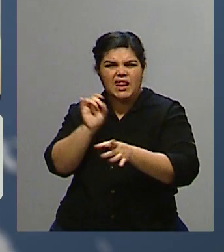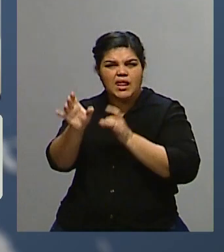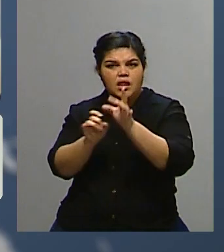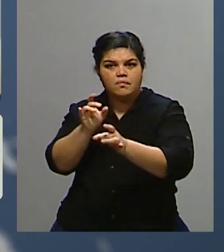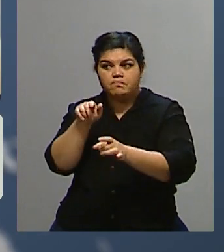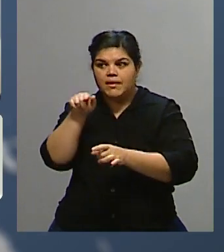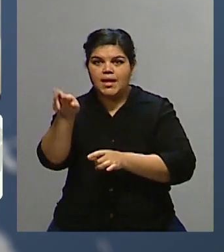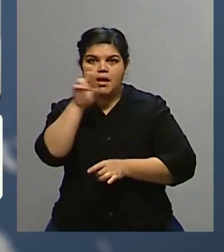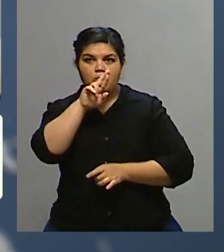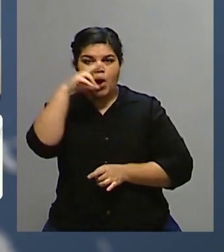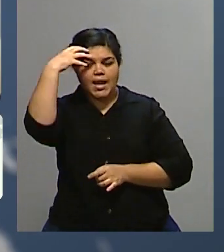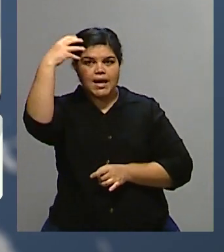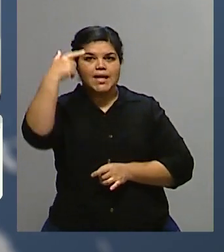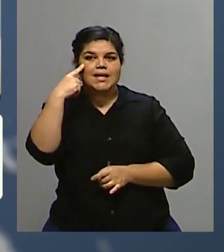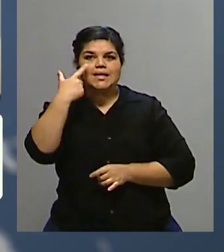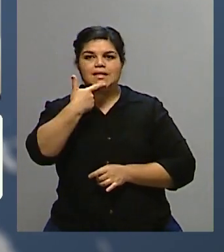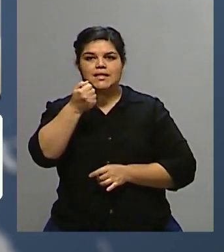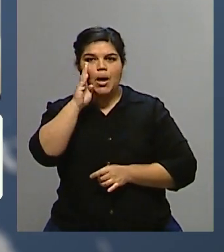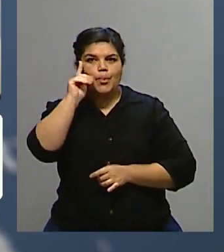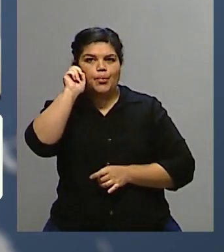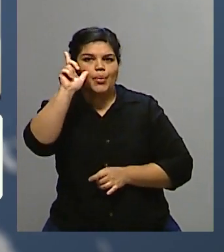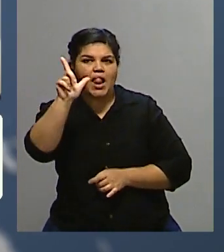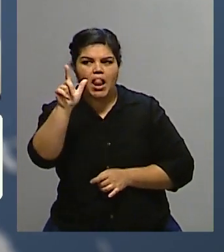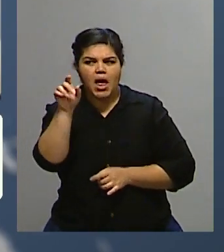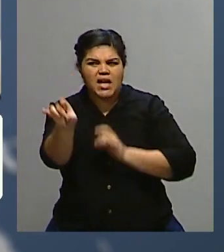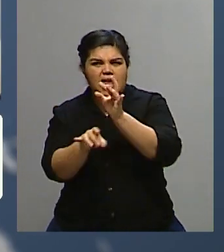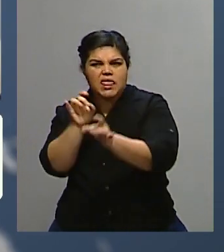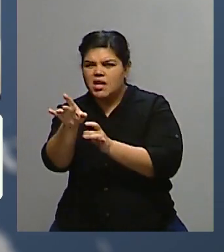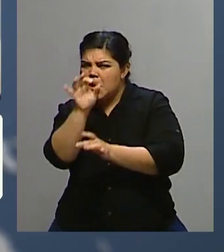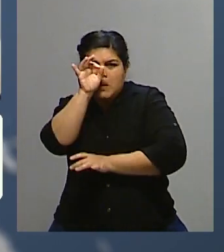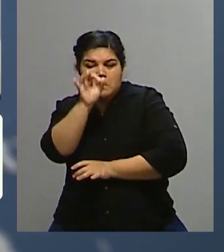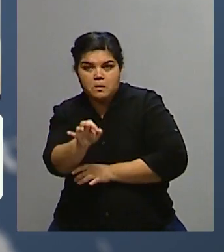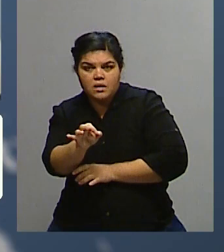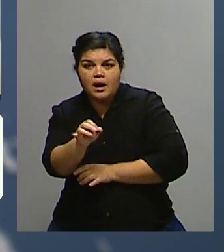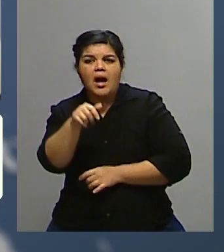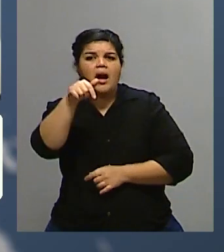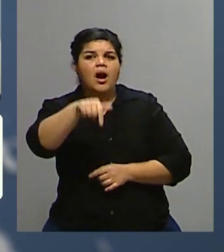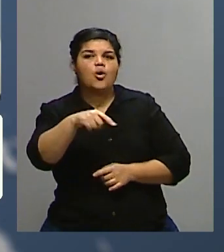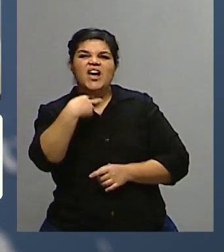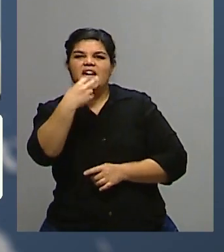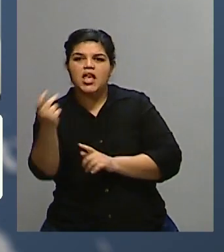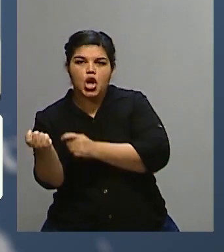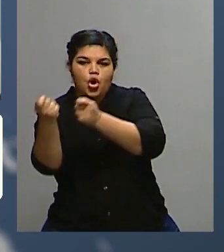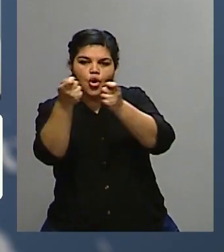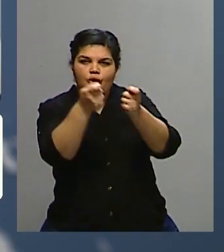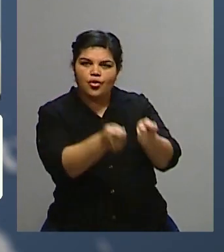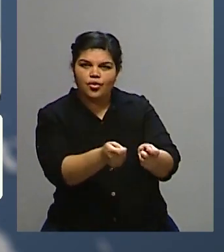inaugura con Carlos III va a compartir esa característica? ¿O cómo es que viene su imagen y su popularidad en